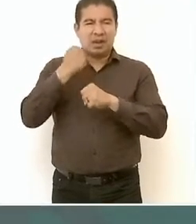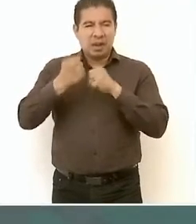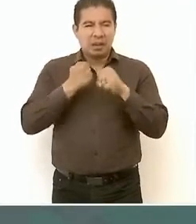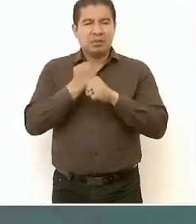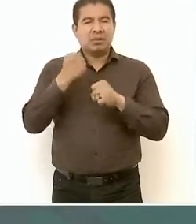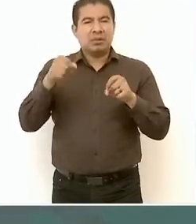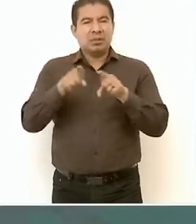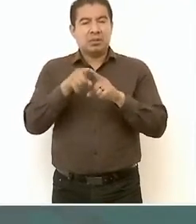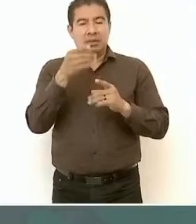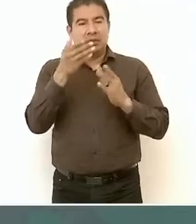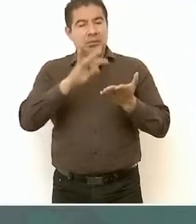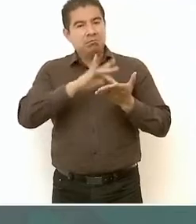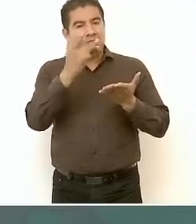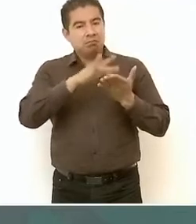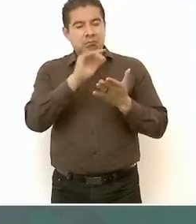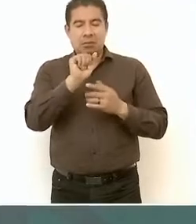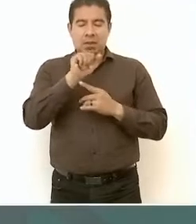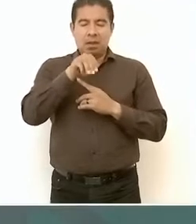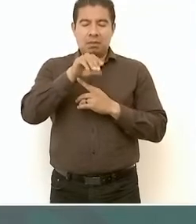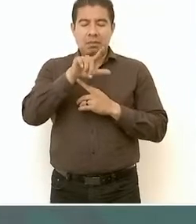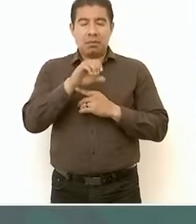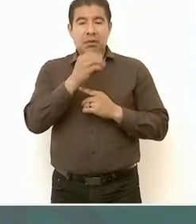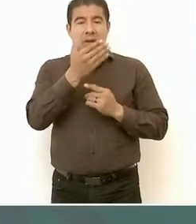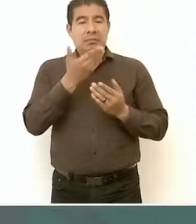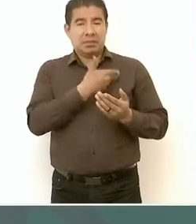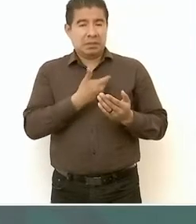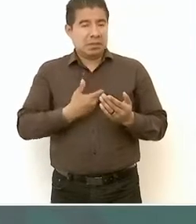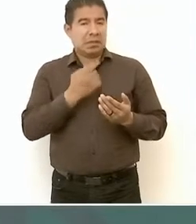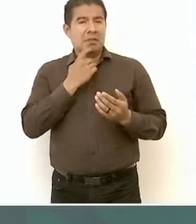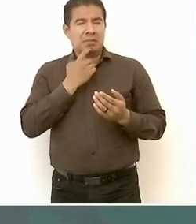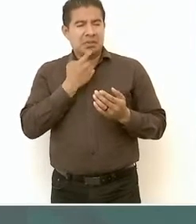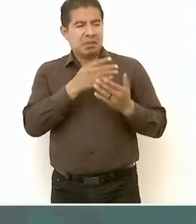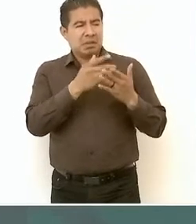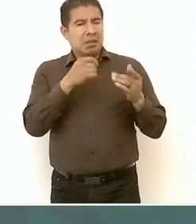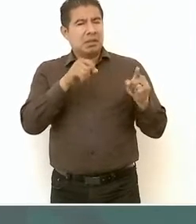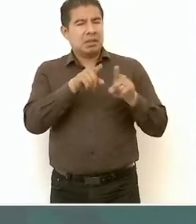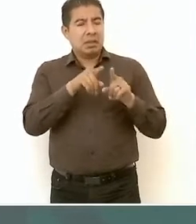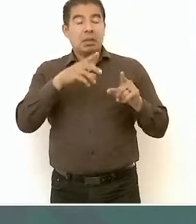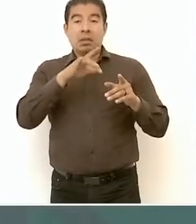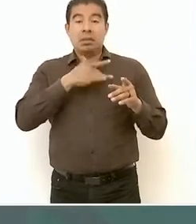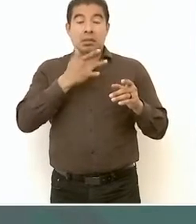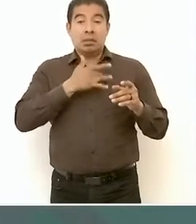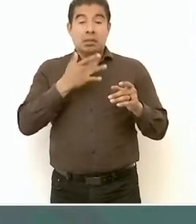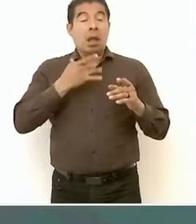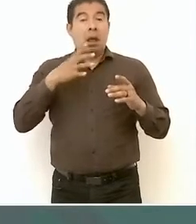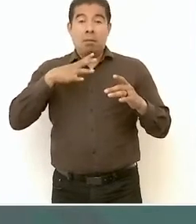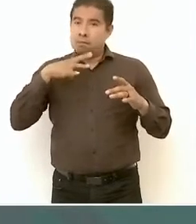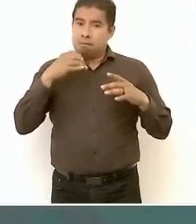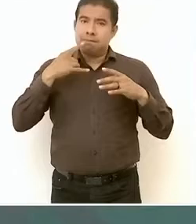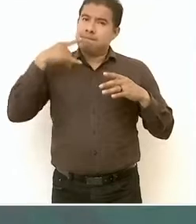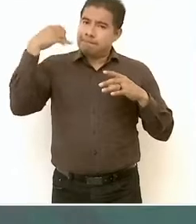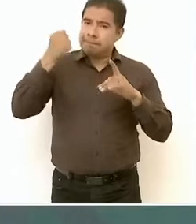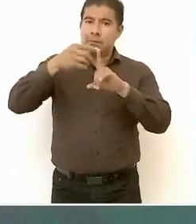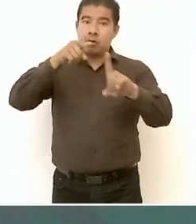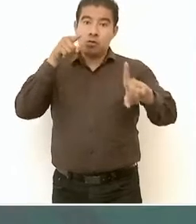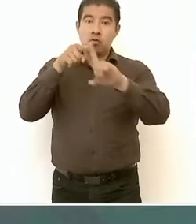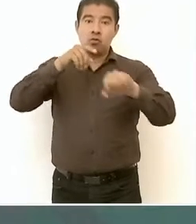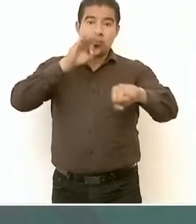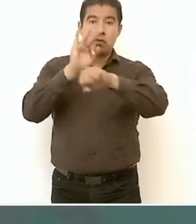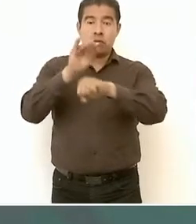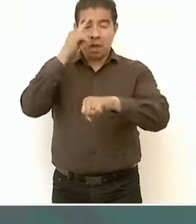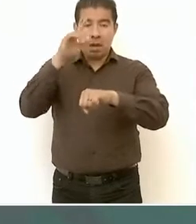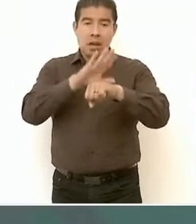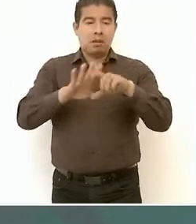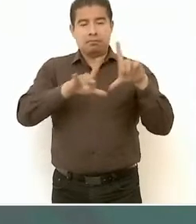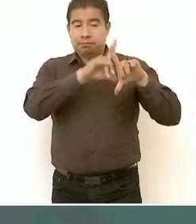Andrés Manuel López Obrador, que nunca declinó en su pretensión por el bienestar del pueblo de